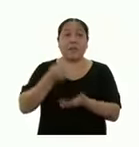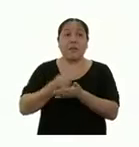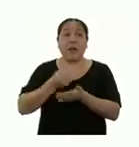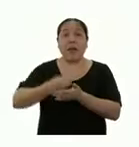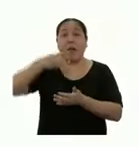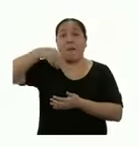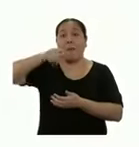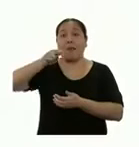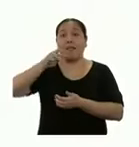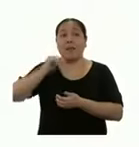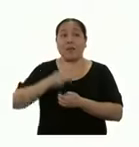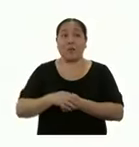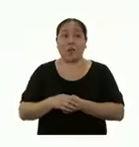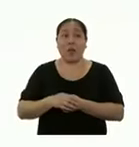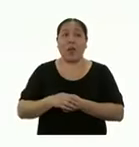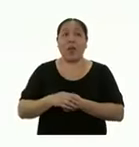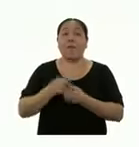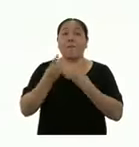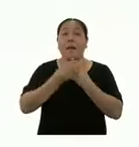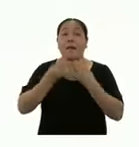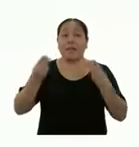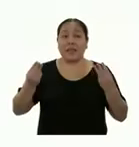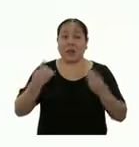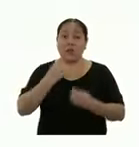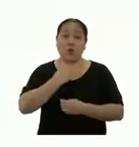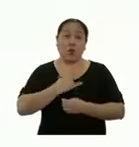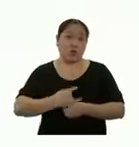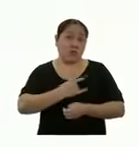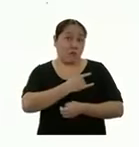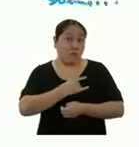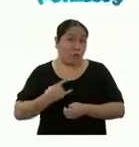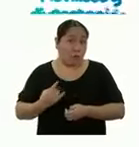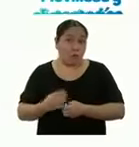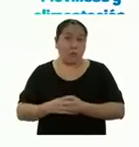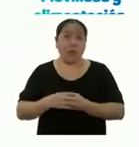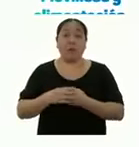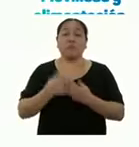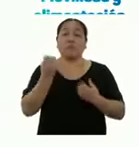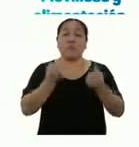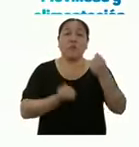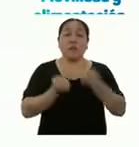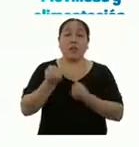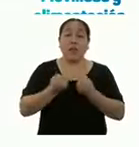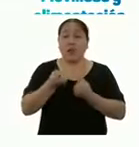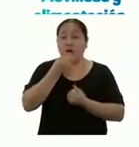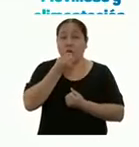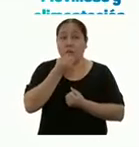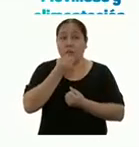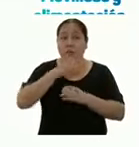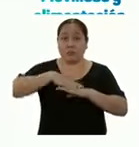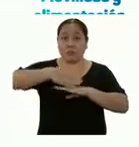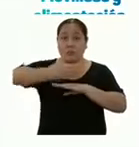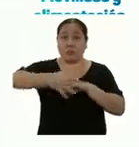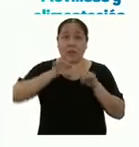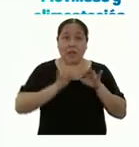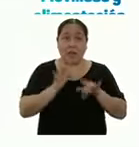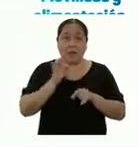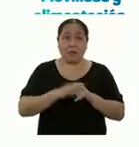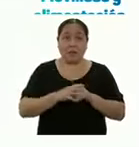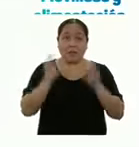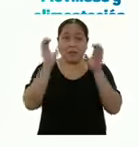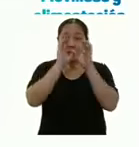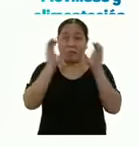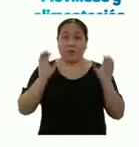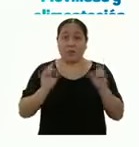pensión de estudios, materiales de estudios y o uniforme cuando corresponda, movilidad y alimentación, laptop, certificación y